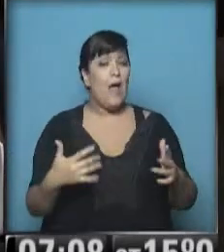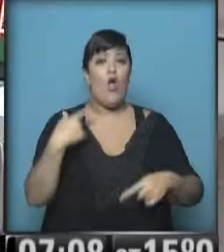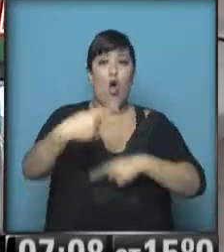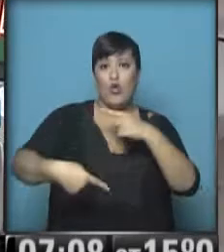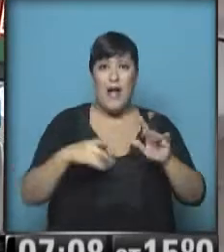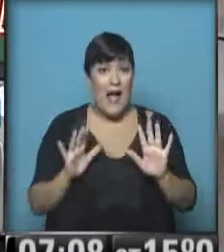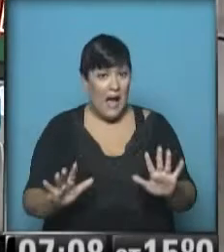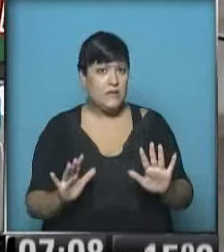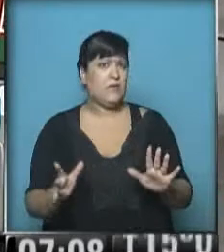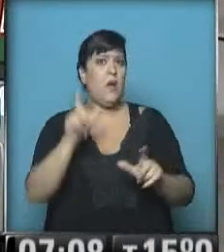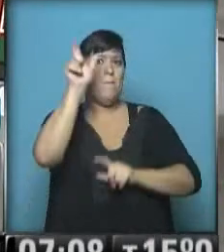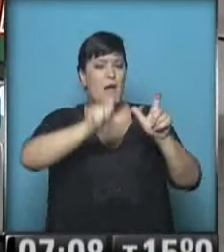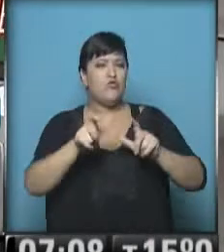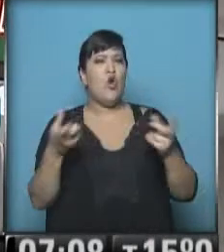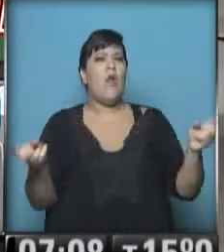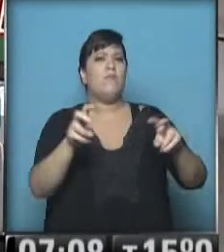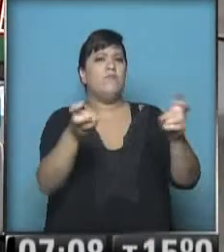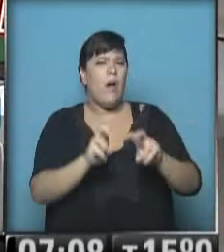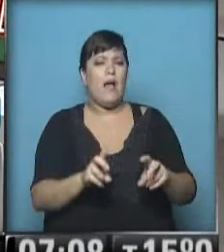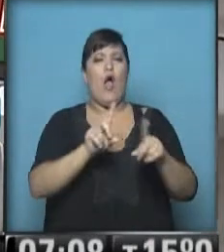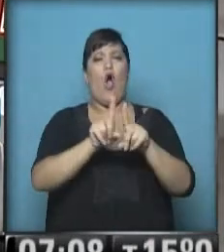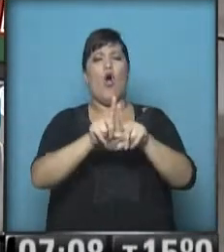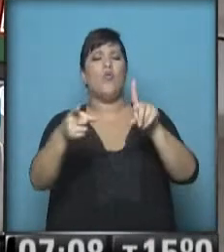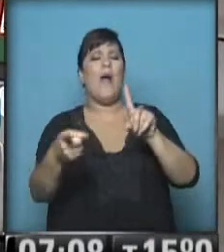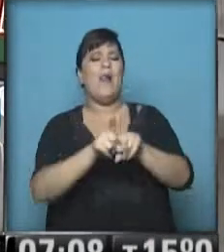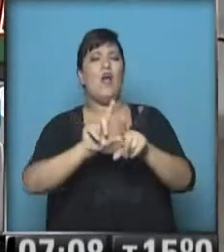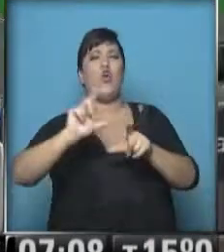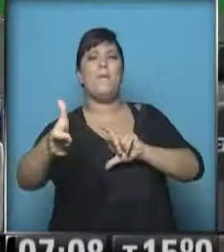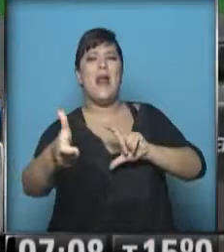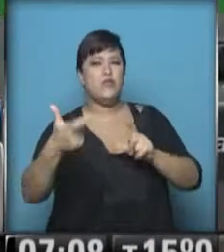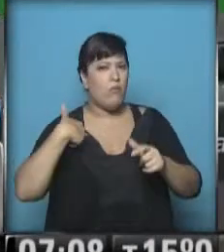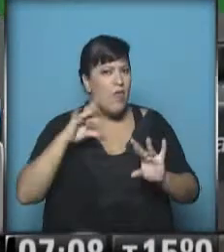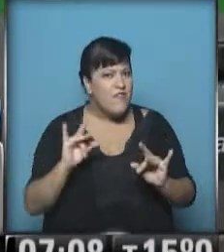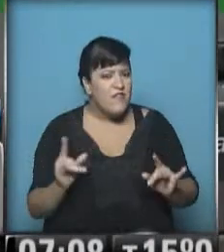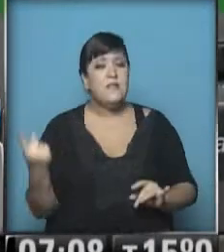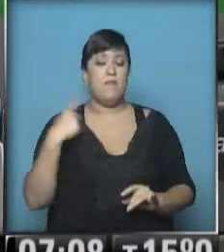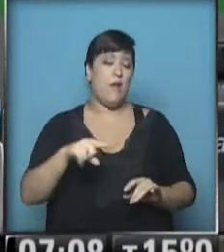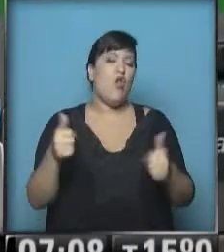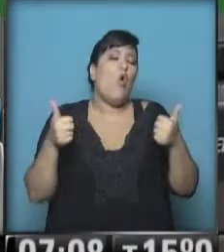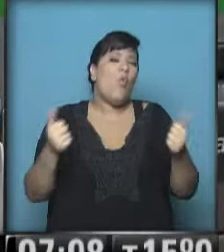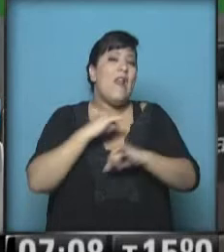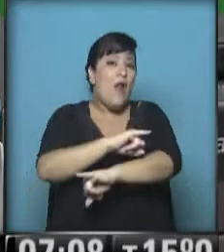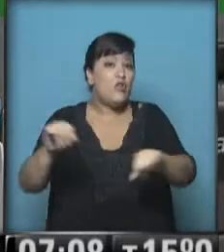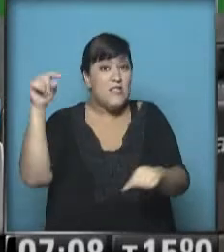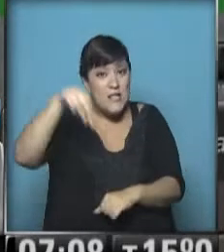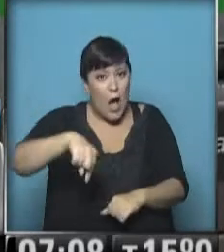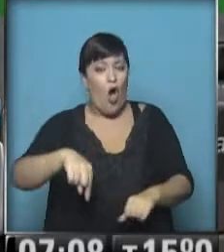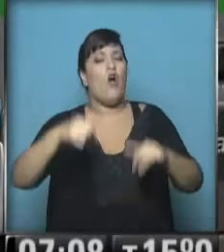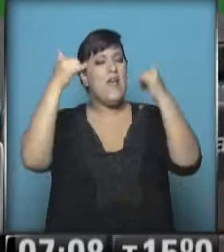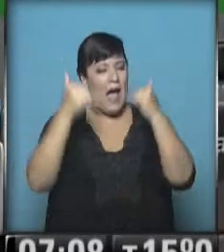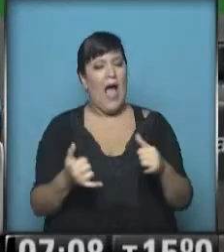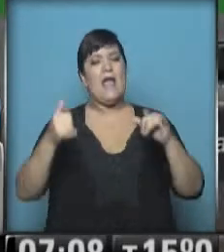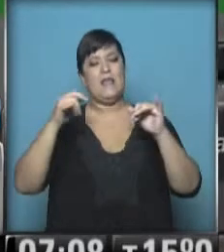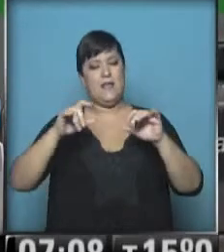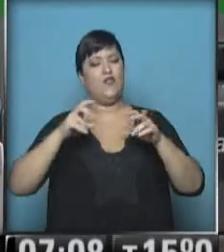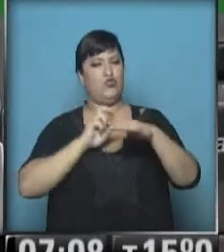cronograma. La gente sobre todo que utiliza combinaciones y demás para llegar a casa. Pero lo bueno, la buena noticia de hoy es que hay subte con actividad normal,